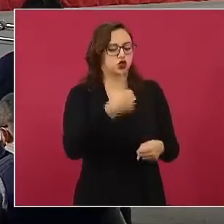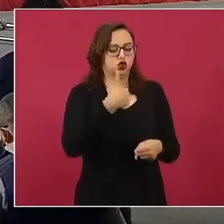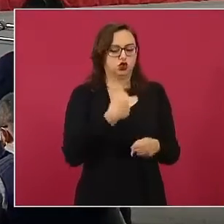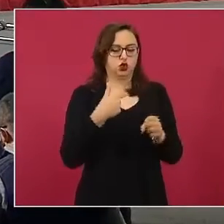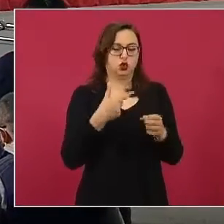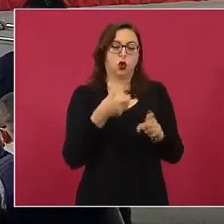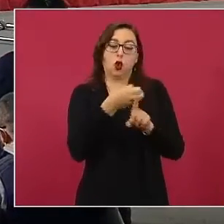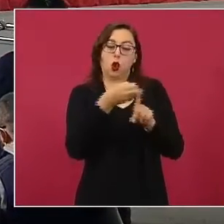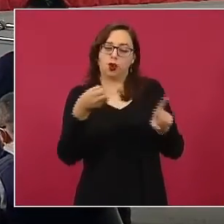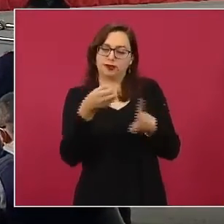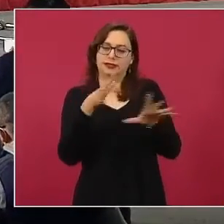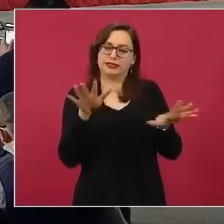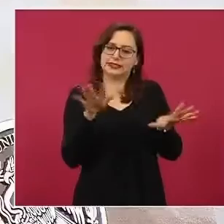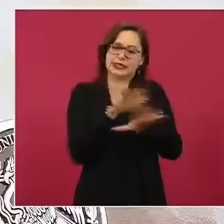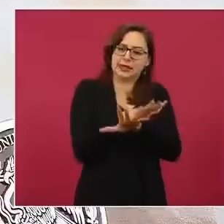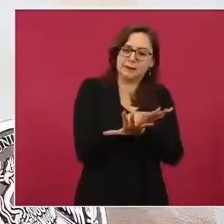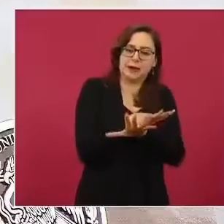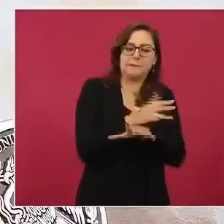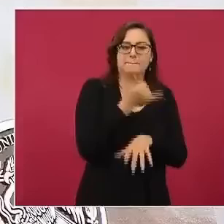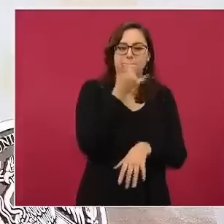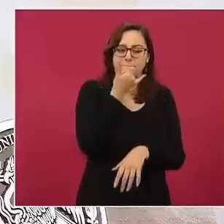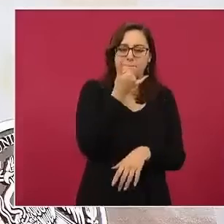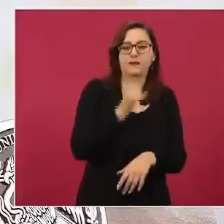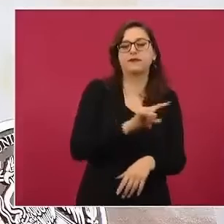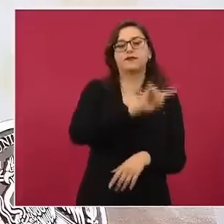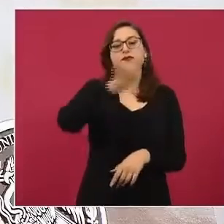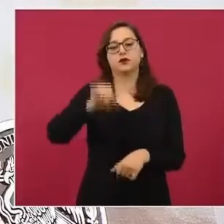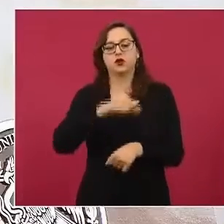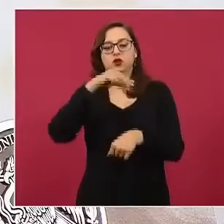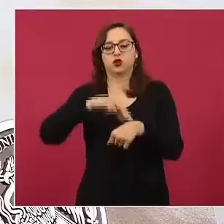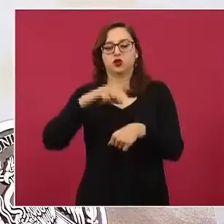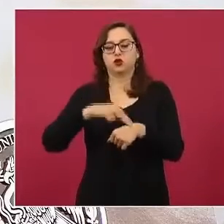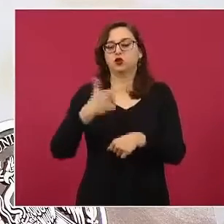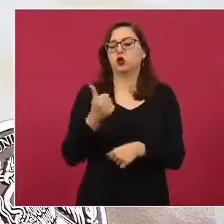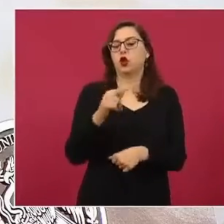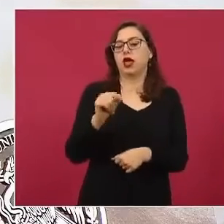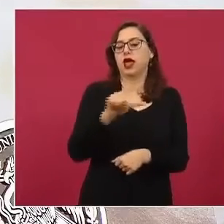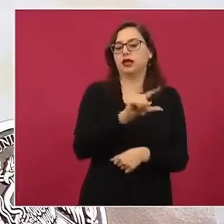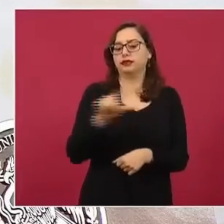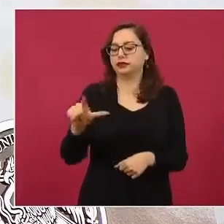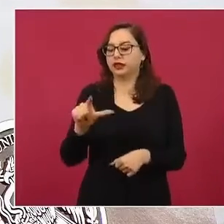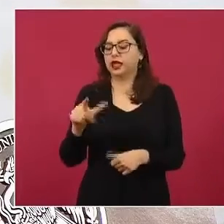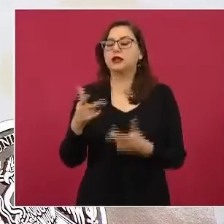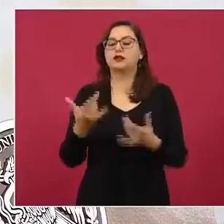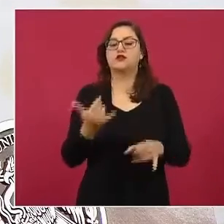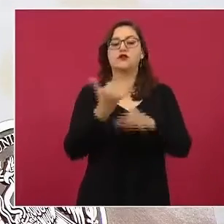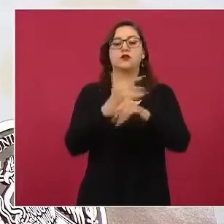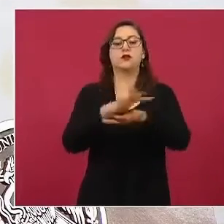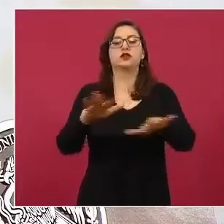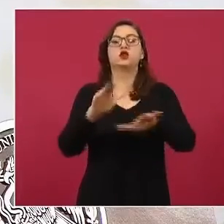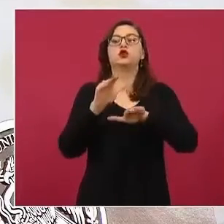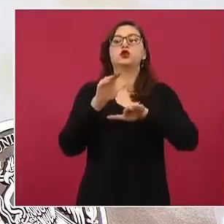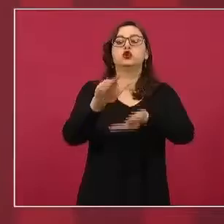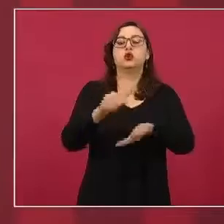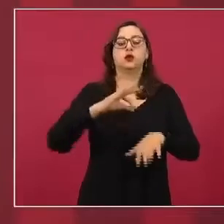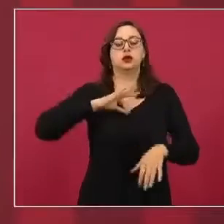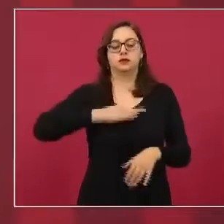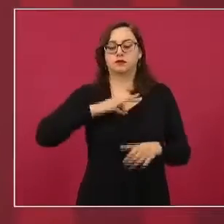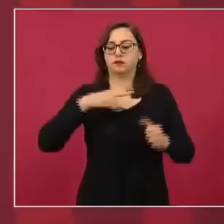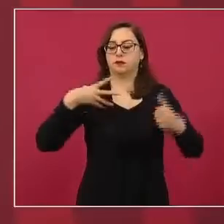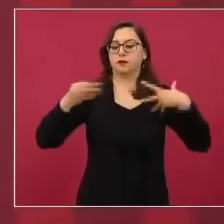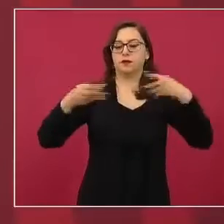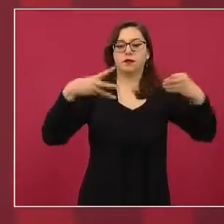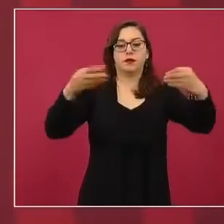el orden. El doctor Hugo López-Gatell nos presentará el estado que guarda la pandemia y el seguimiento de la